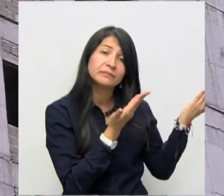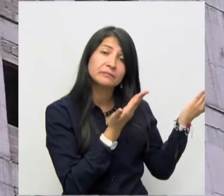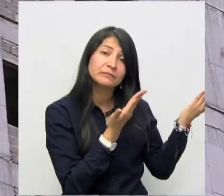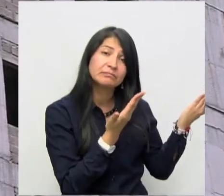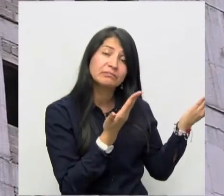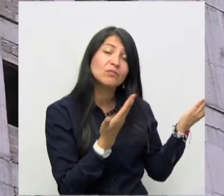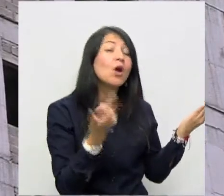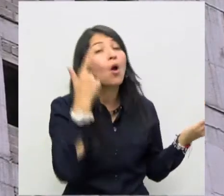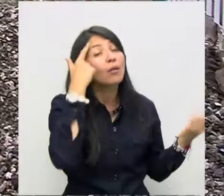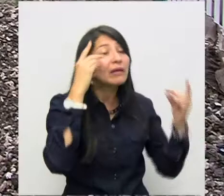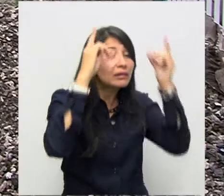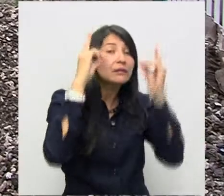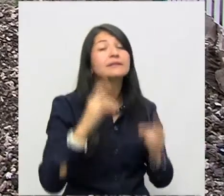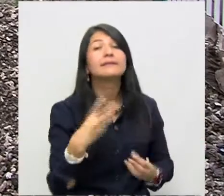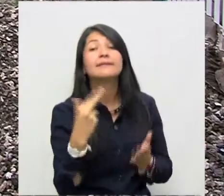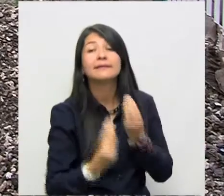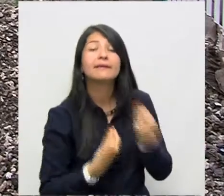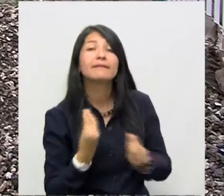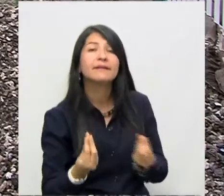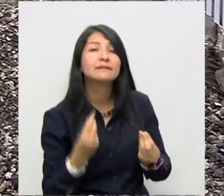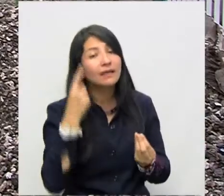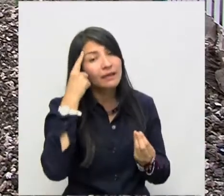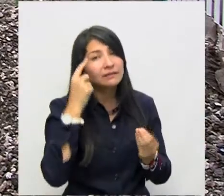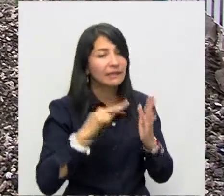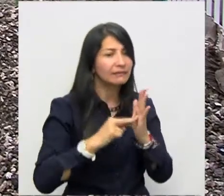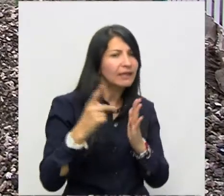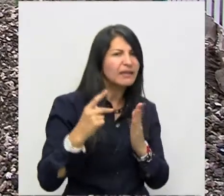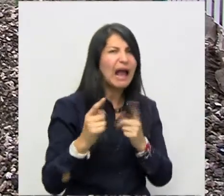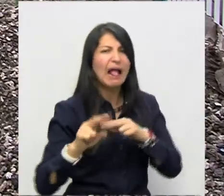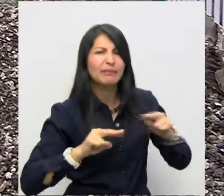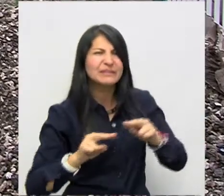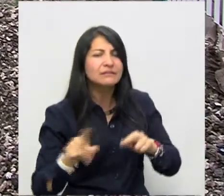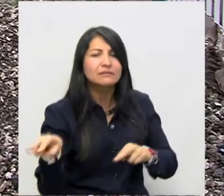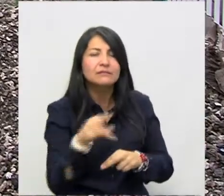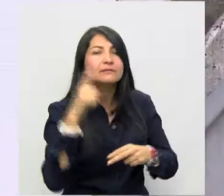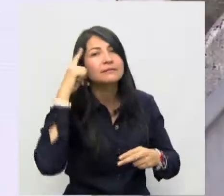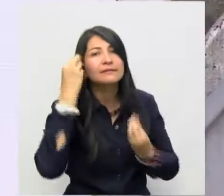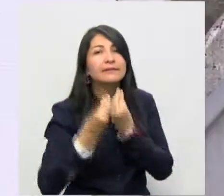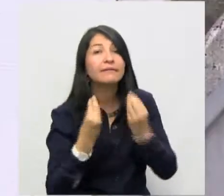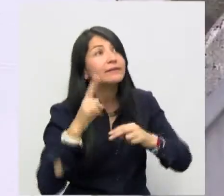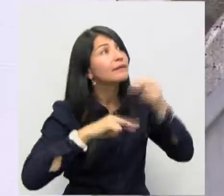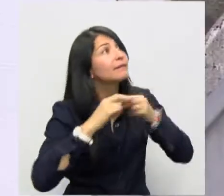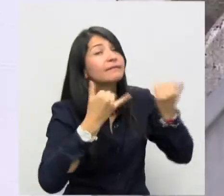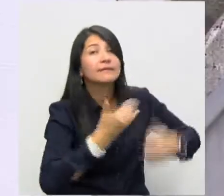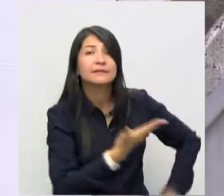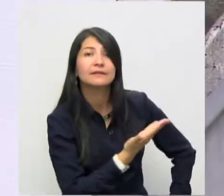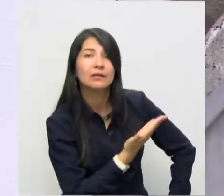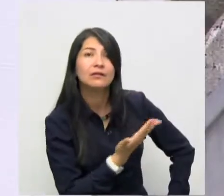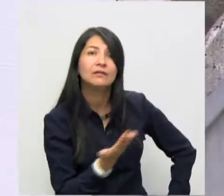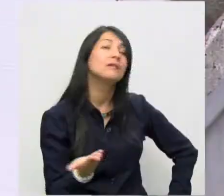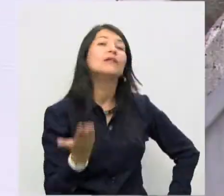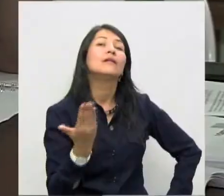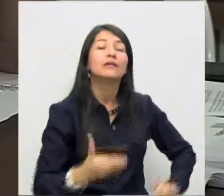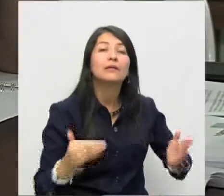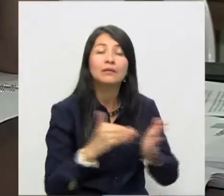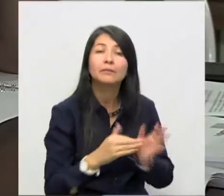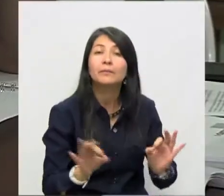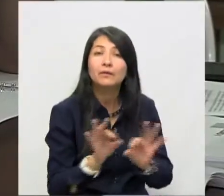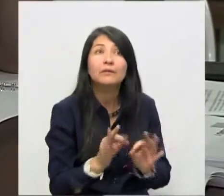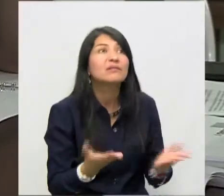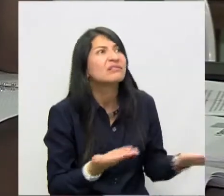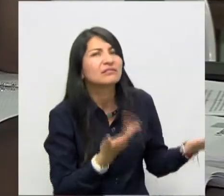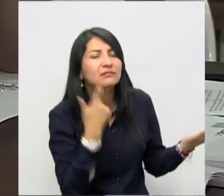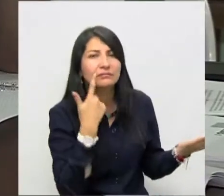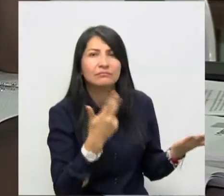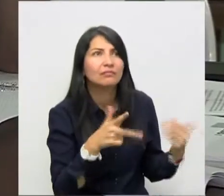es posible tomar una decisión técnico-administrativa de fondo para culminar la obra, siempre y cuando dicha